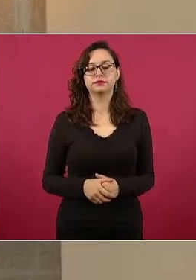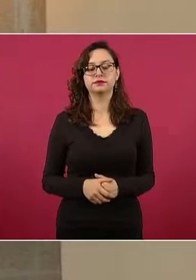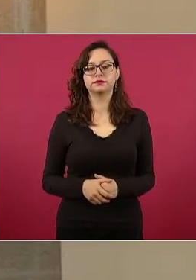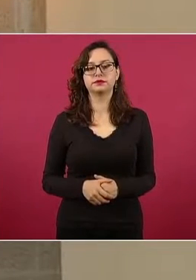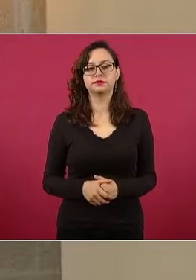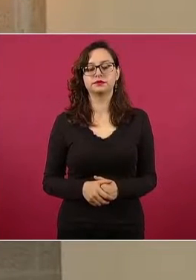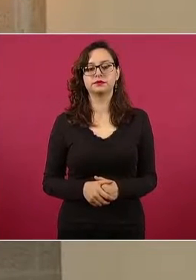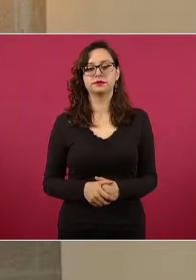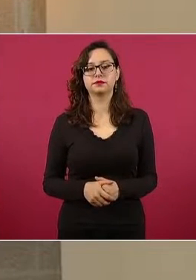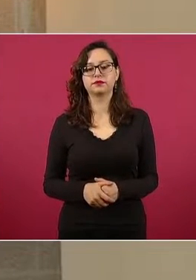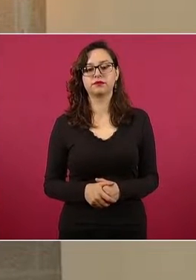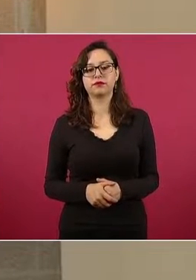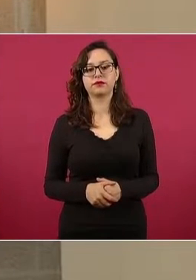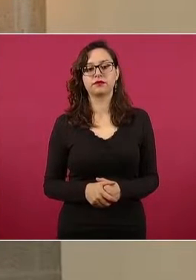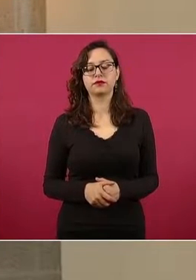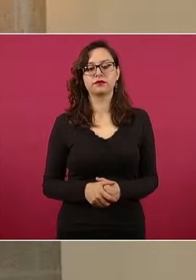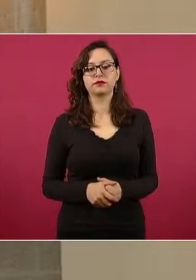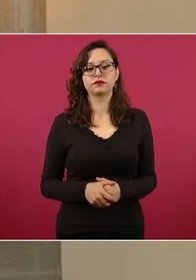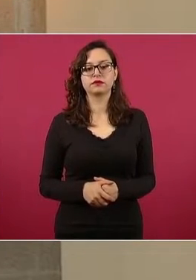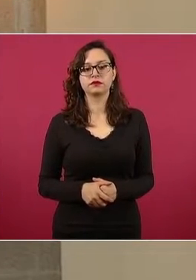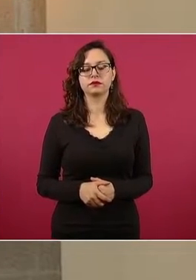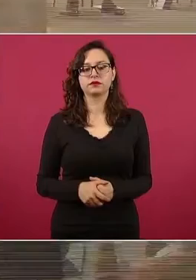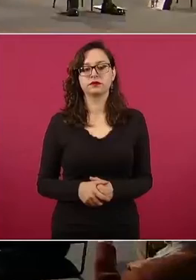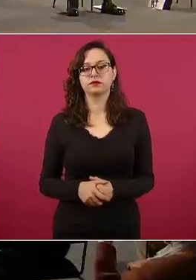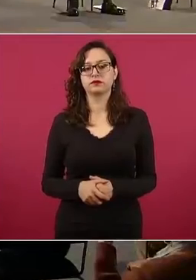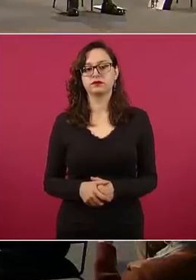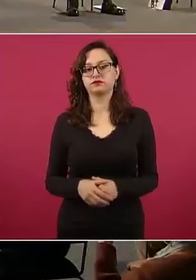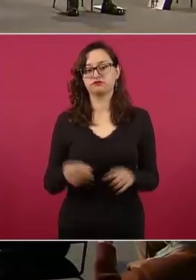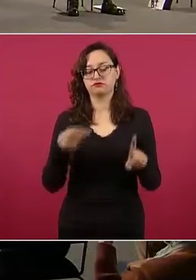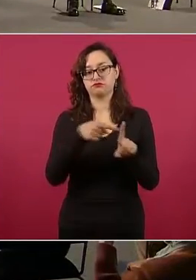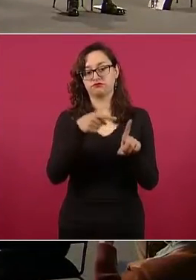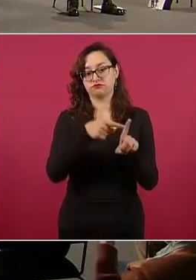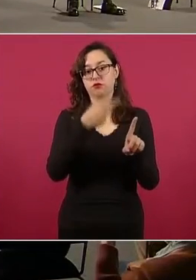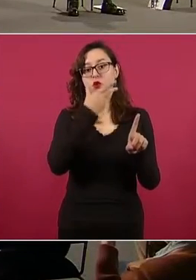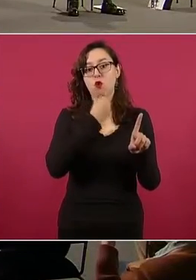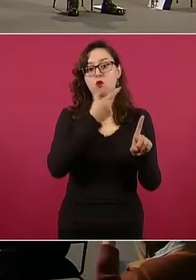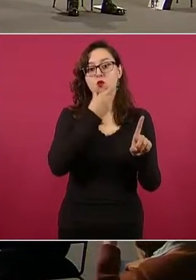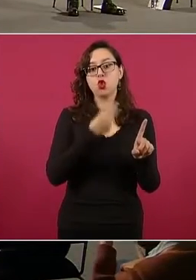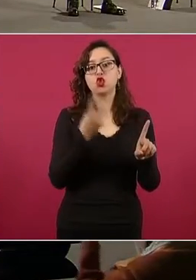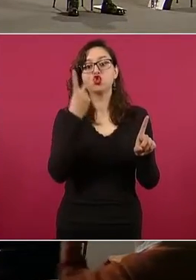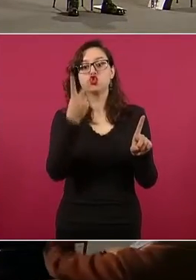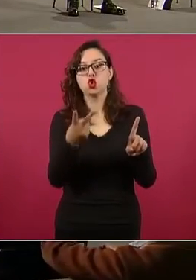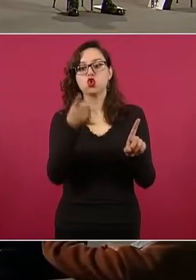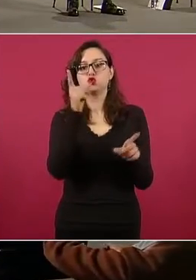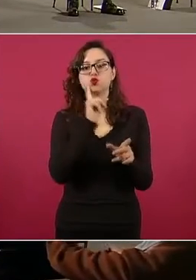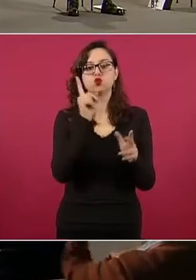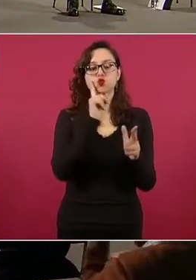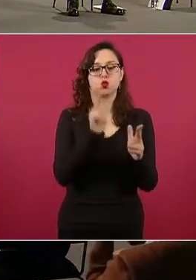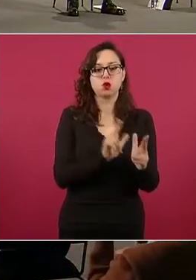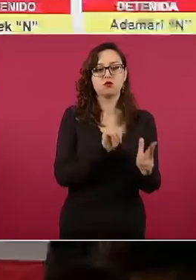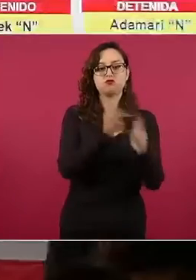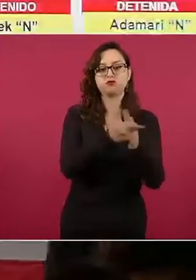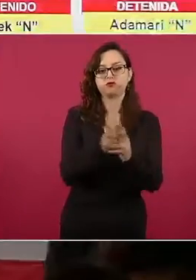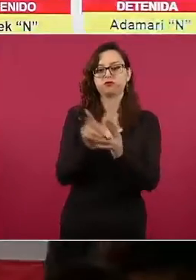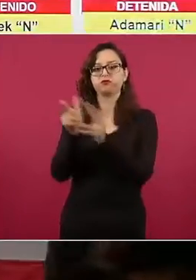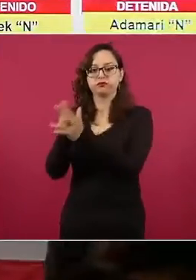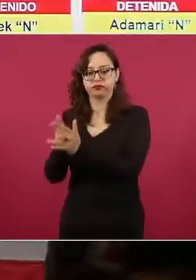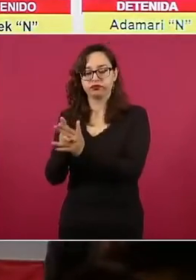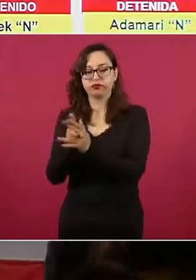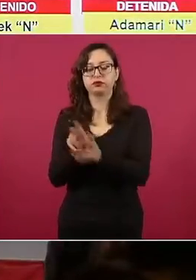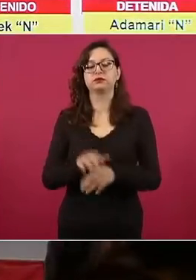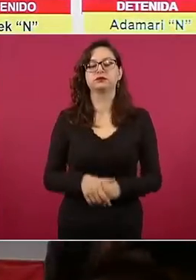el evento anterior donde habría causado el feminicidio en agravio de Viridiana Moreno.